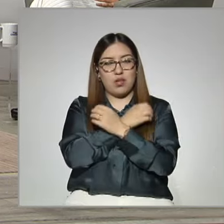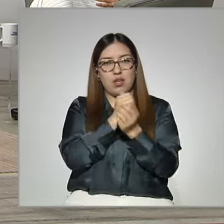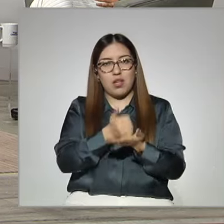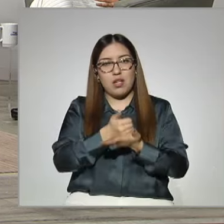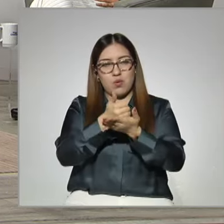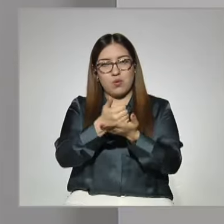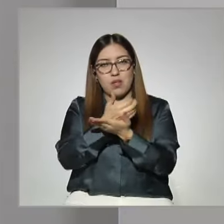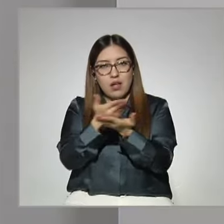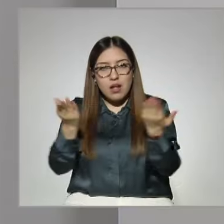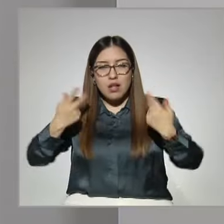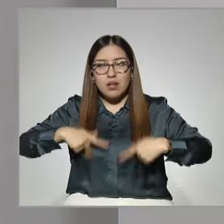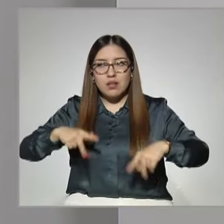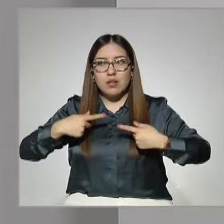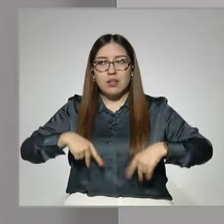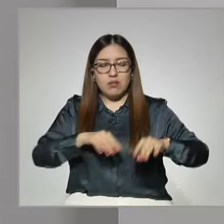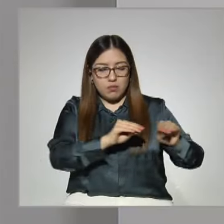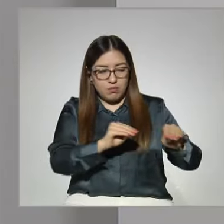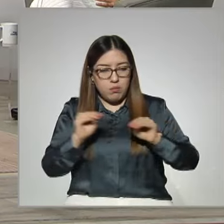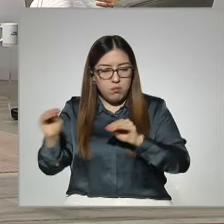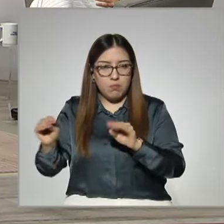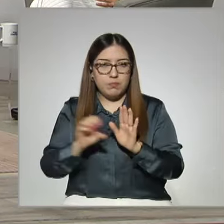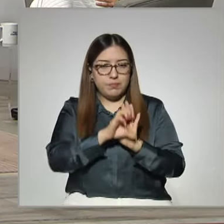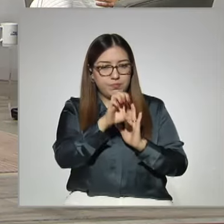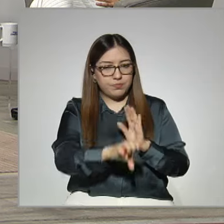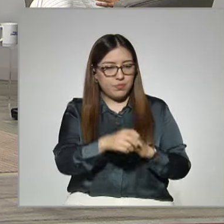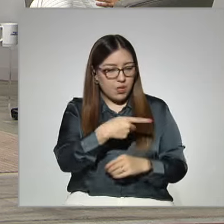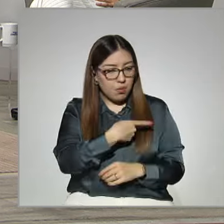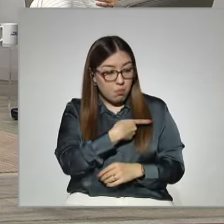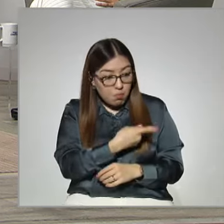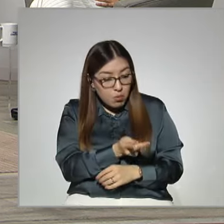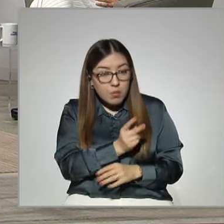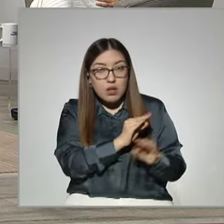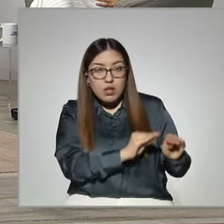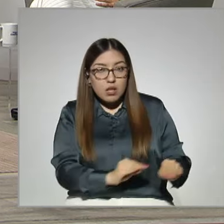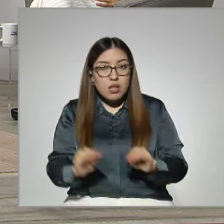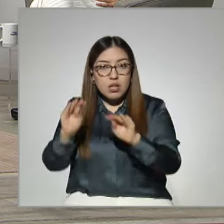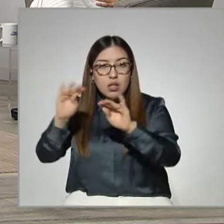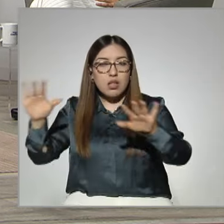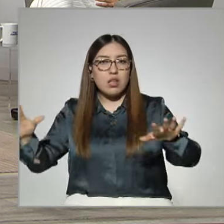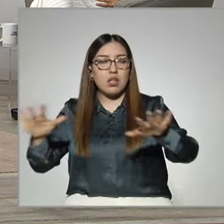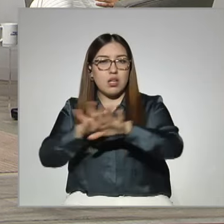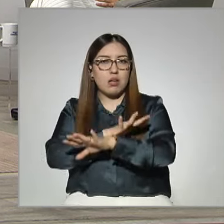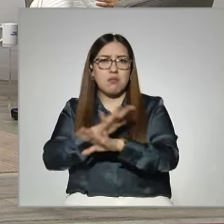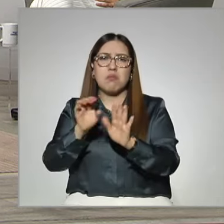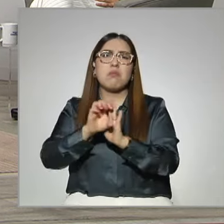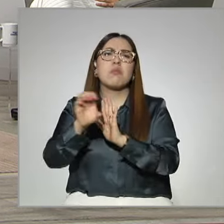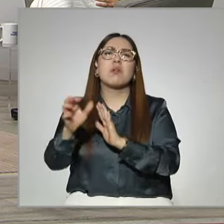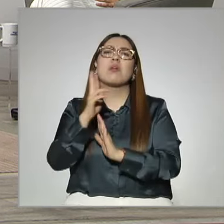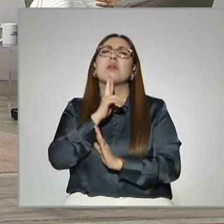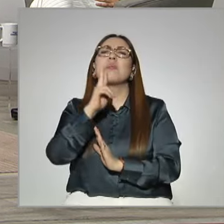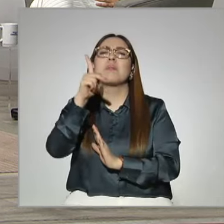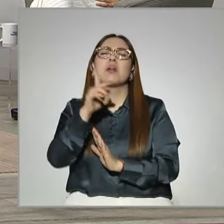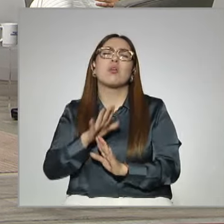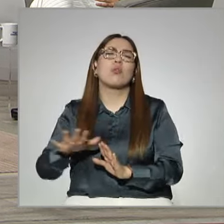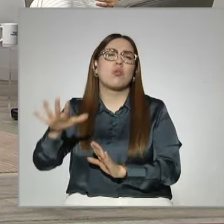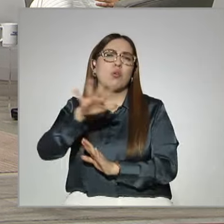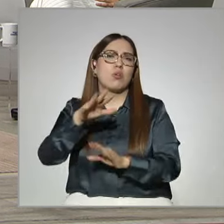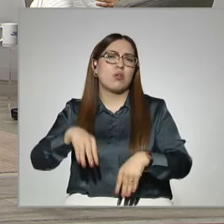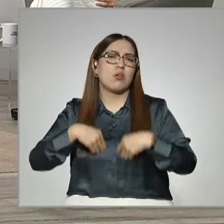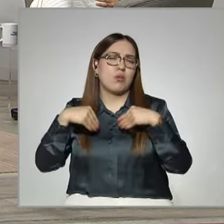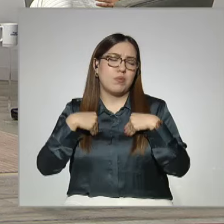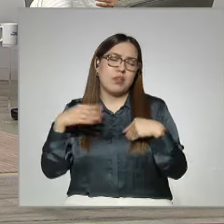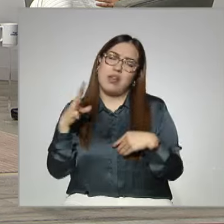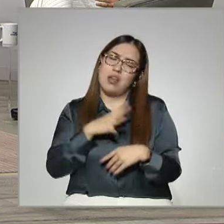a las personas de una condición, por ejemplo, de precariedad a una mejor condición. Digo, hay otros